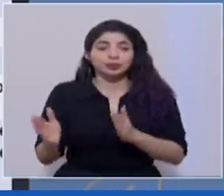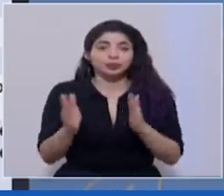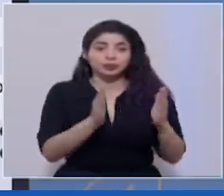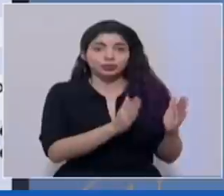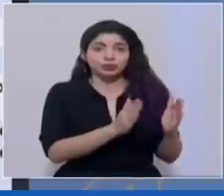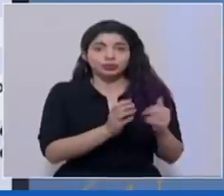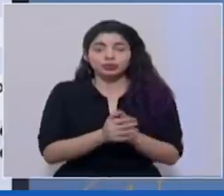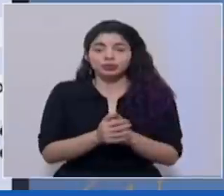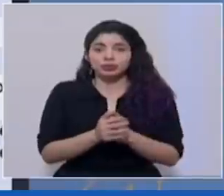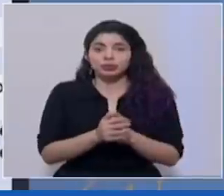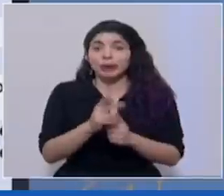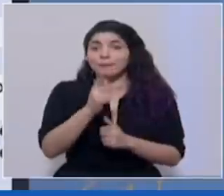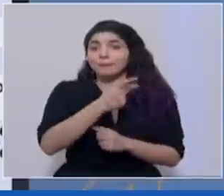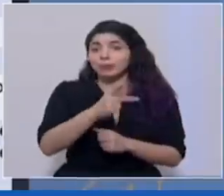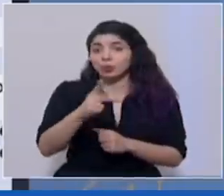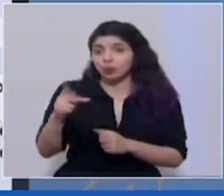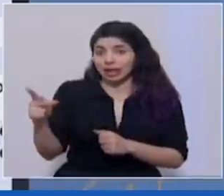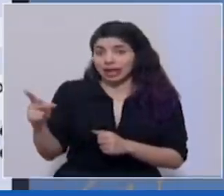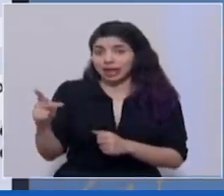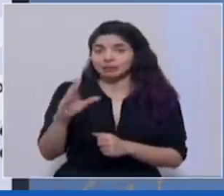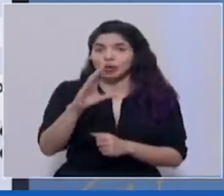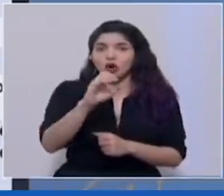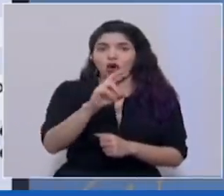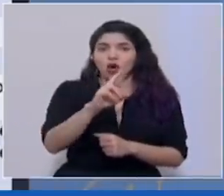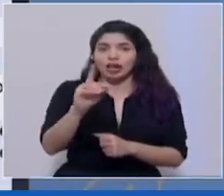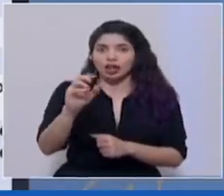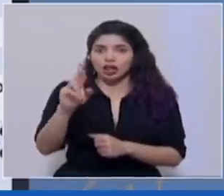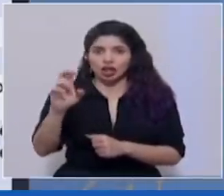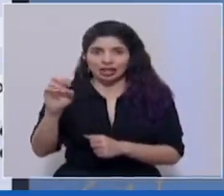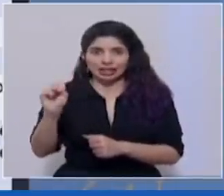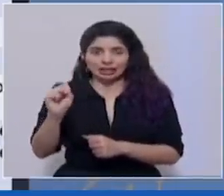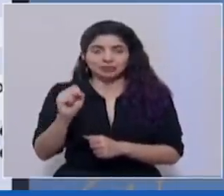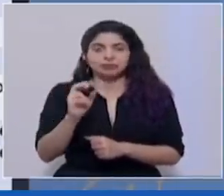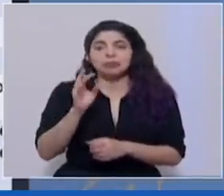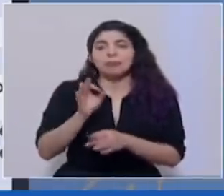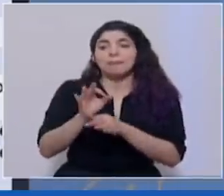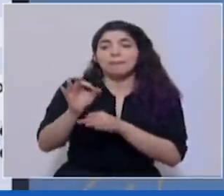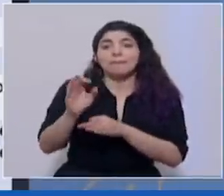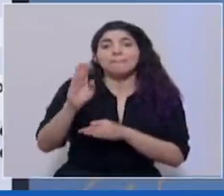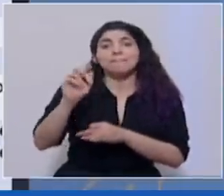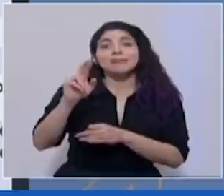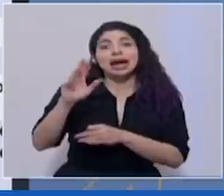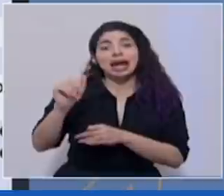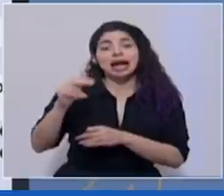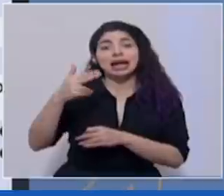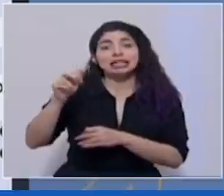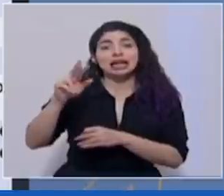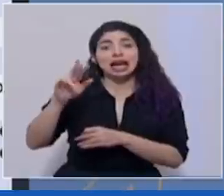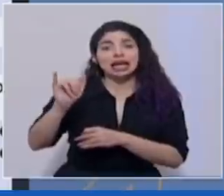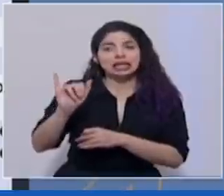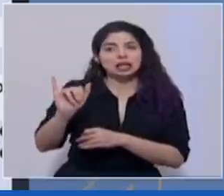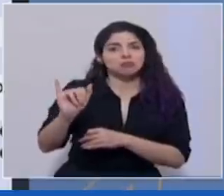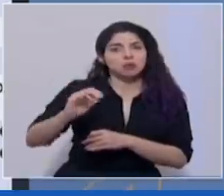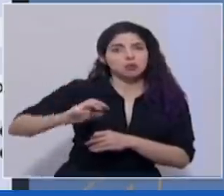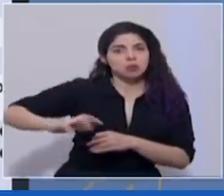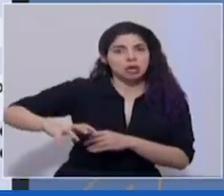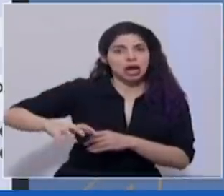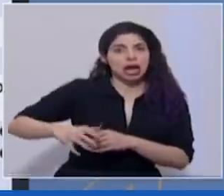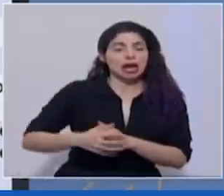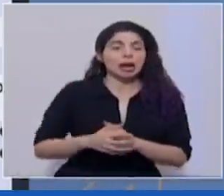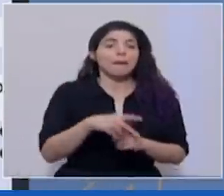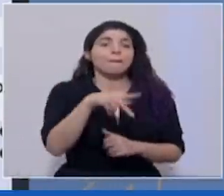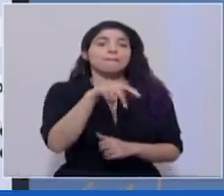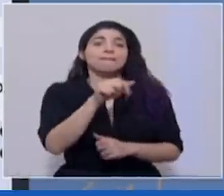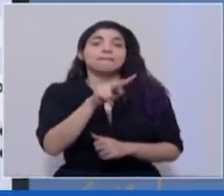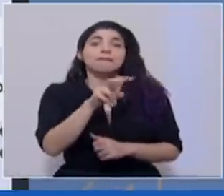En Punta Arenas, Corredores, mantenemos el distrito de Barranca y Chacarita en alerta naranja, el distrito de